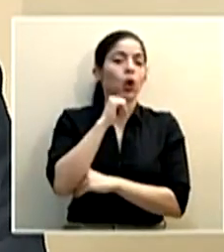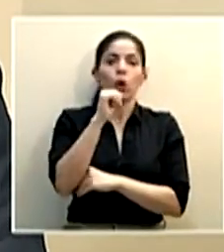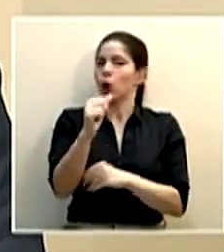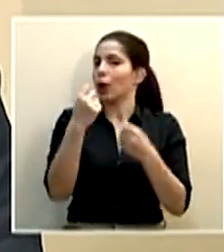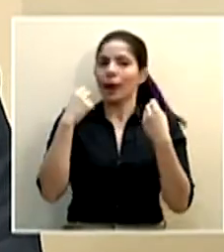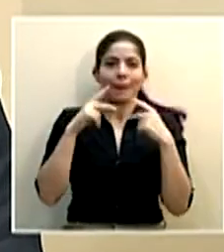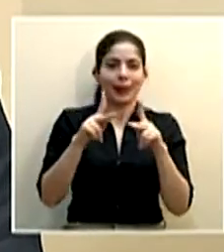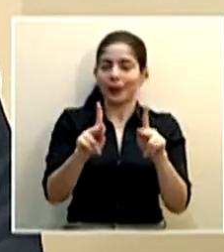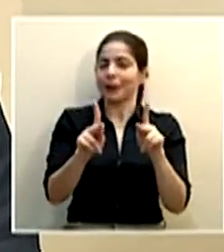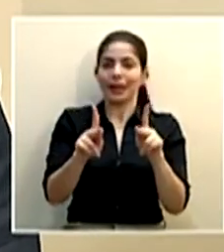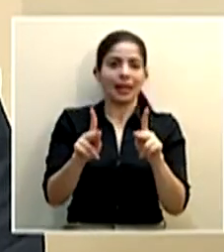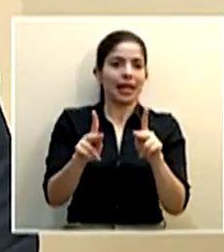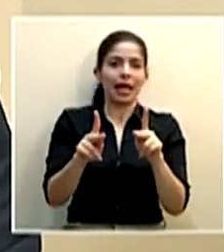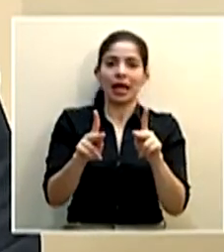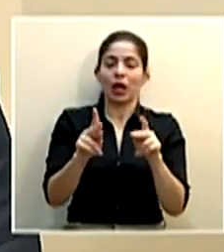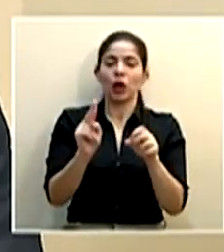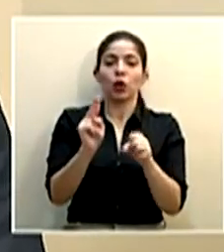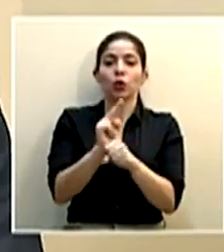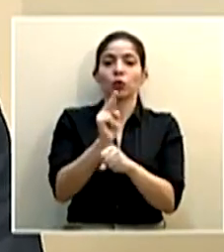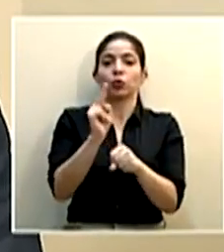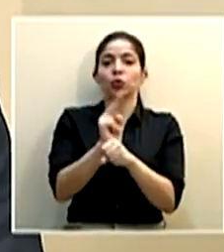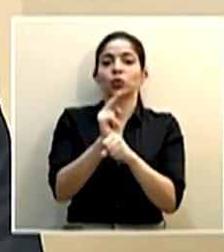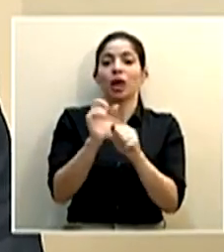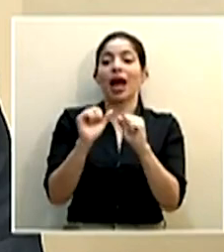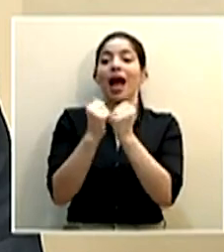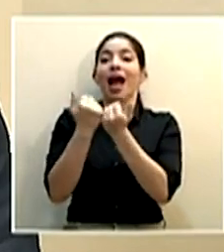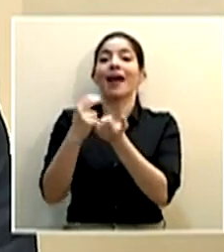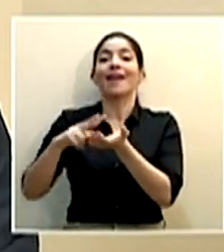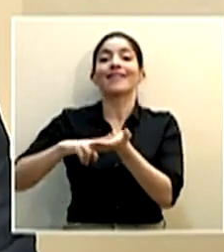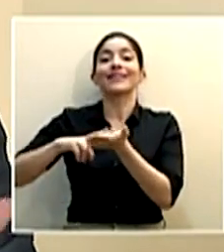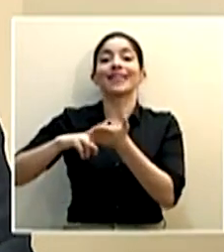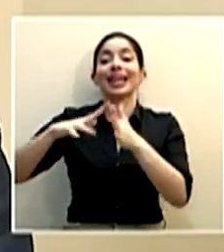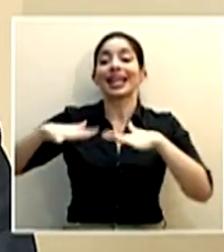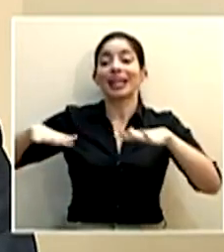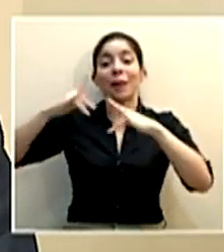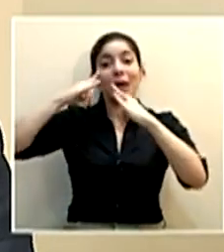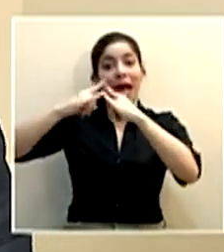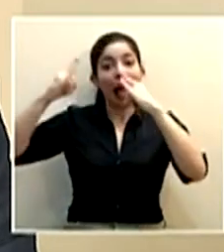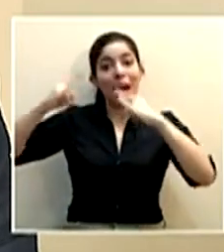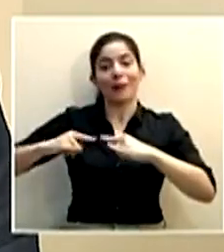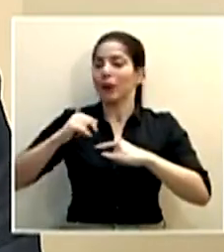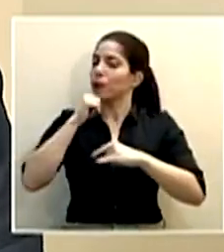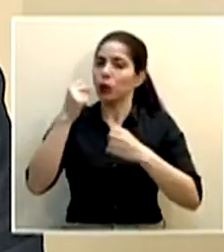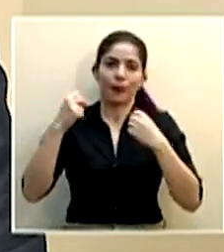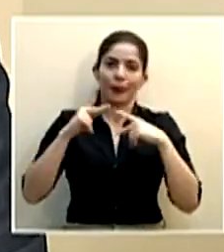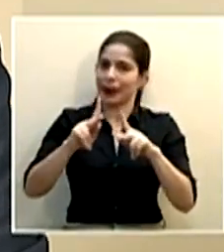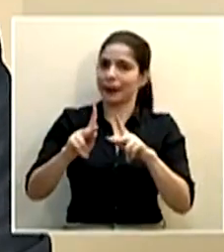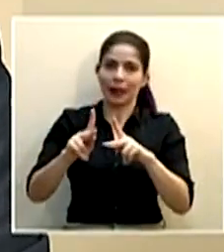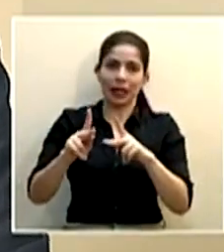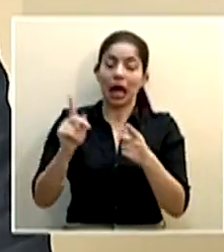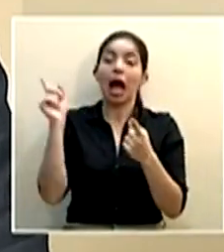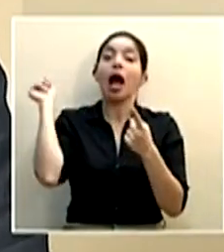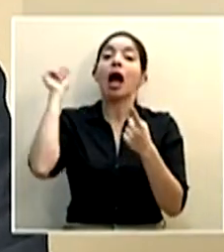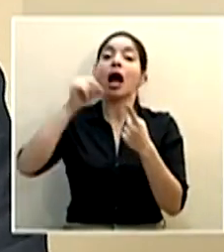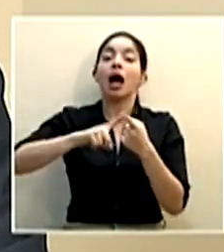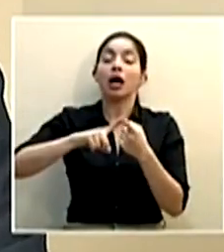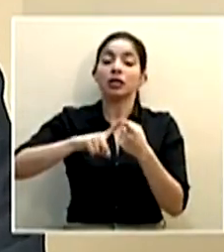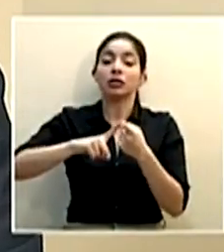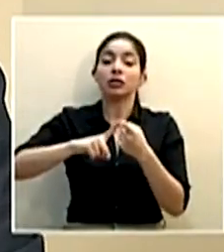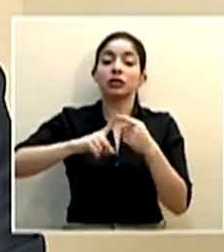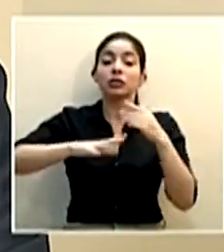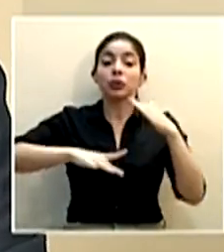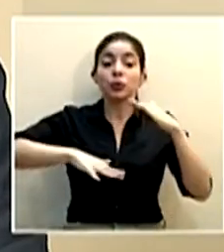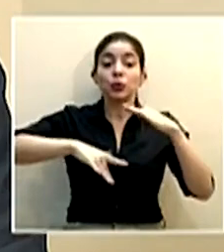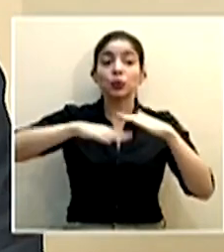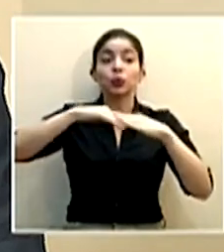permitir el usar las áreas verdes ni acampar hasta que lleguemos a un